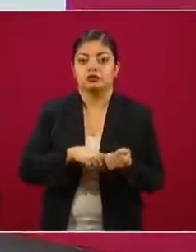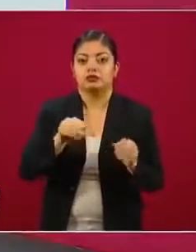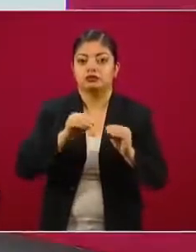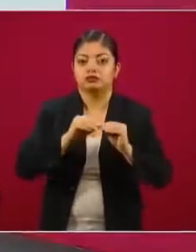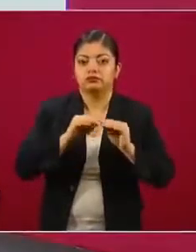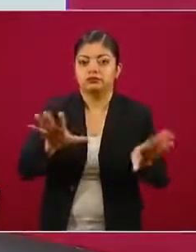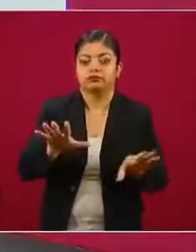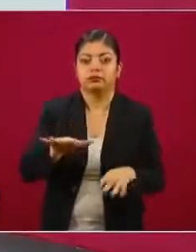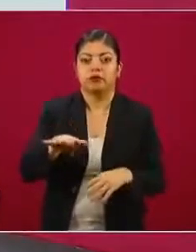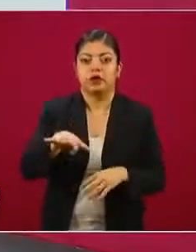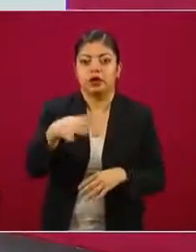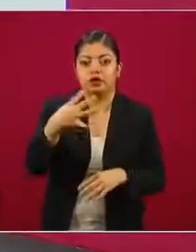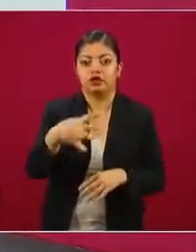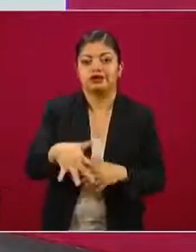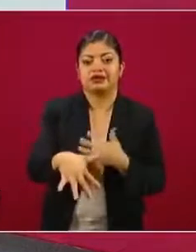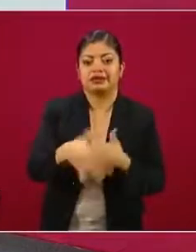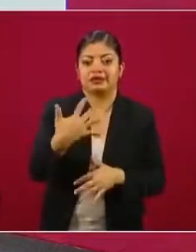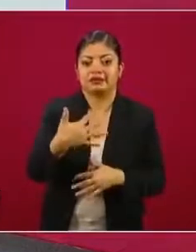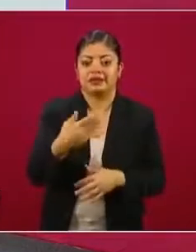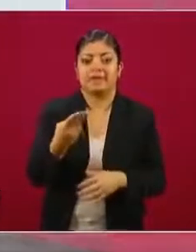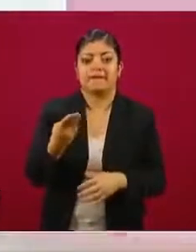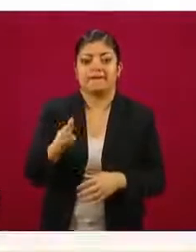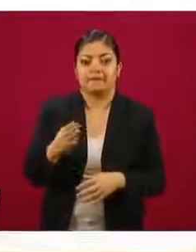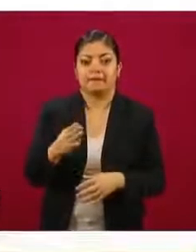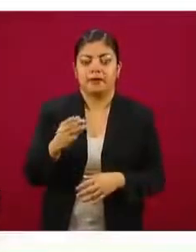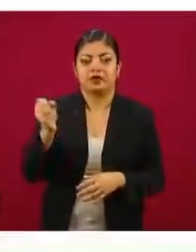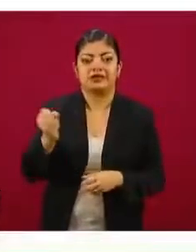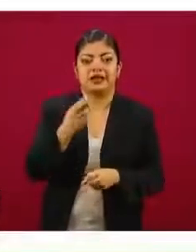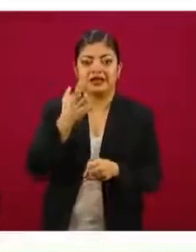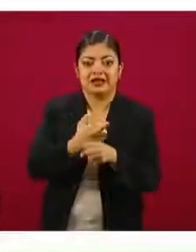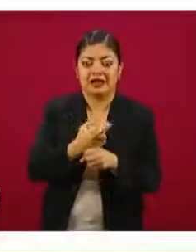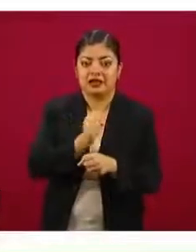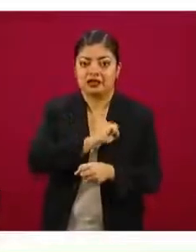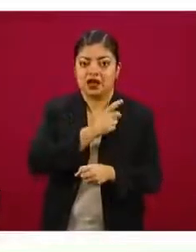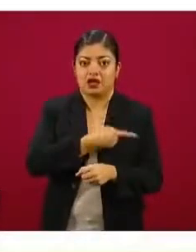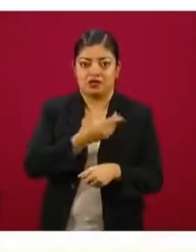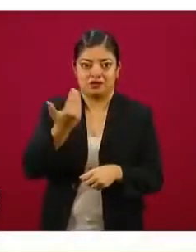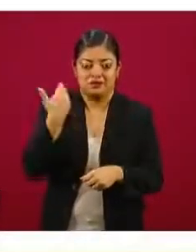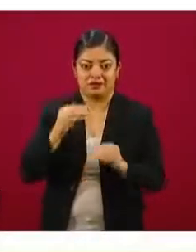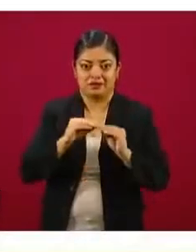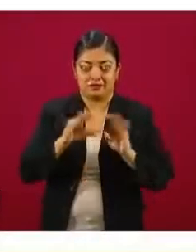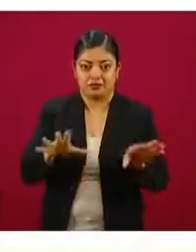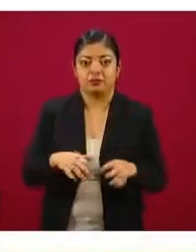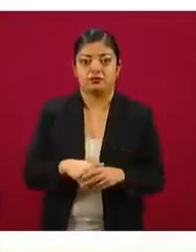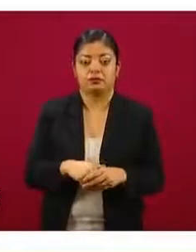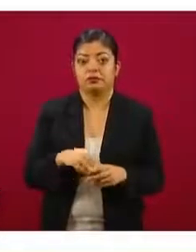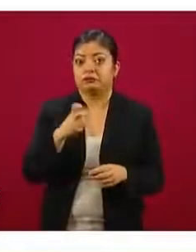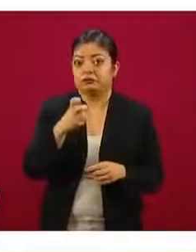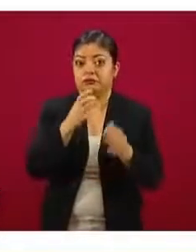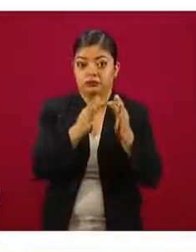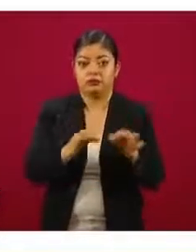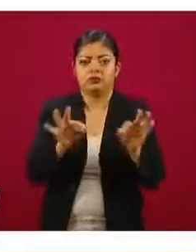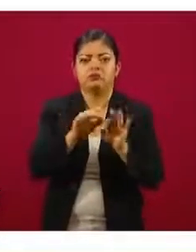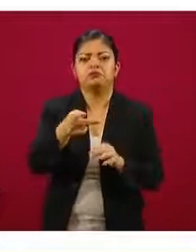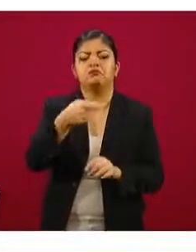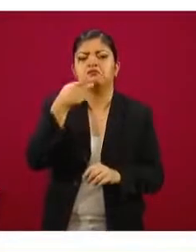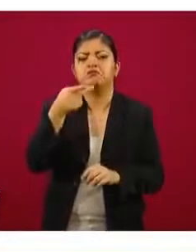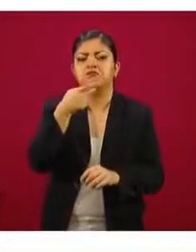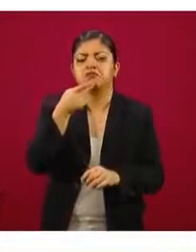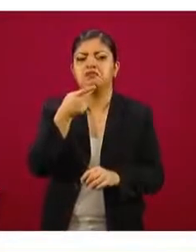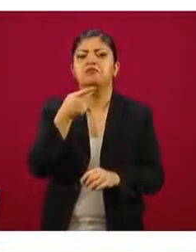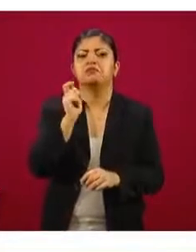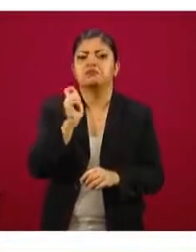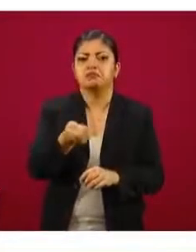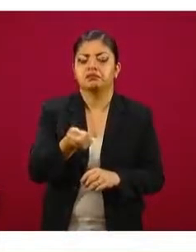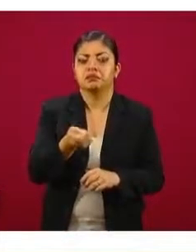y el 15 de mayo por parte de la Secretaría de Salud y en particular en este caso habla de la